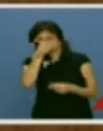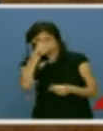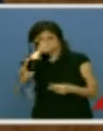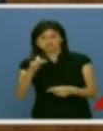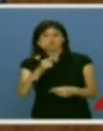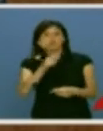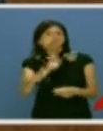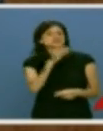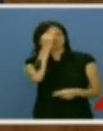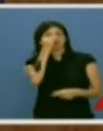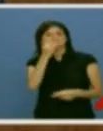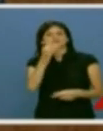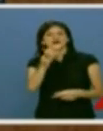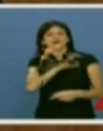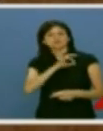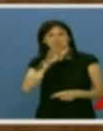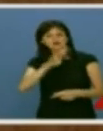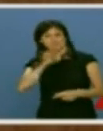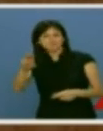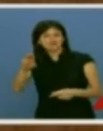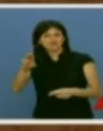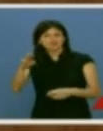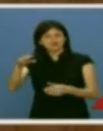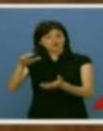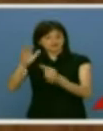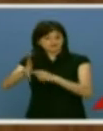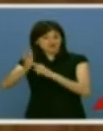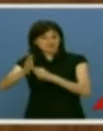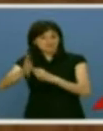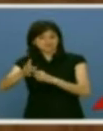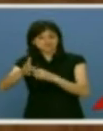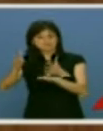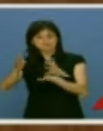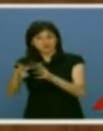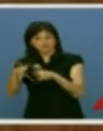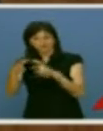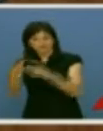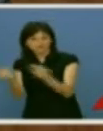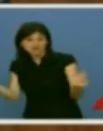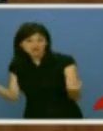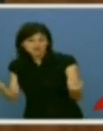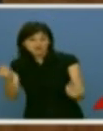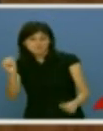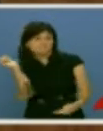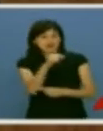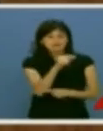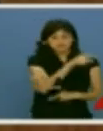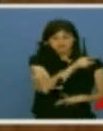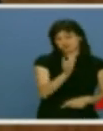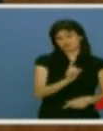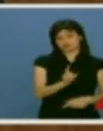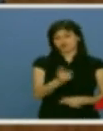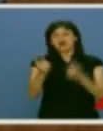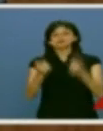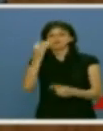Cospedal es más austera que usted por haber eliminado el Consejo Económico Social en Castilla-La Mancha? Yo no lo creo. Es más, me parece delicado que algunos